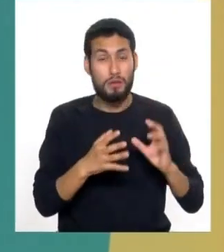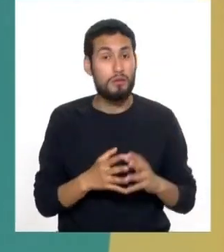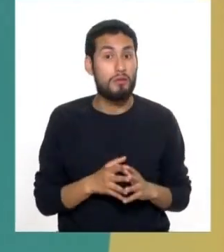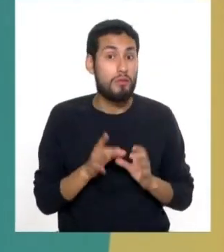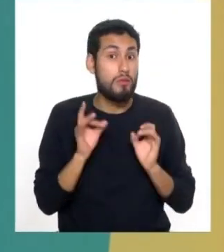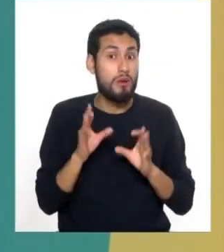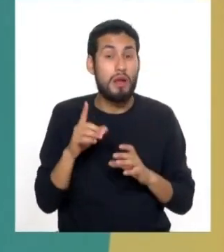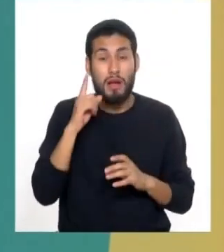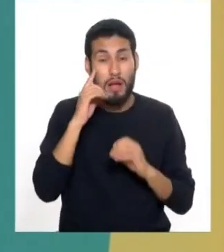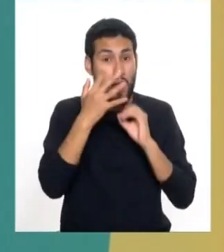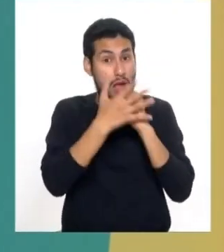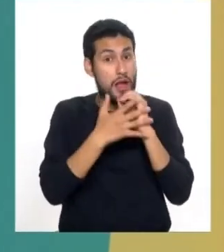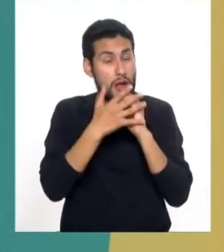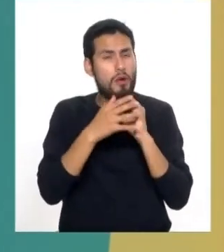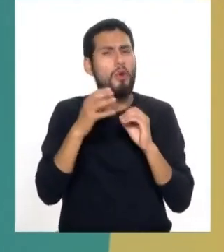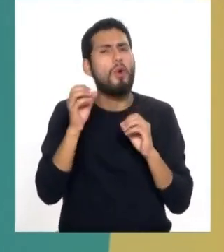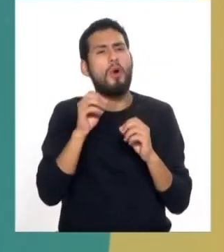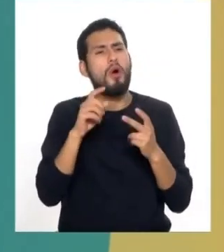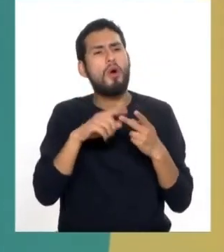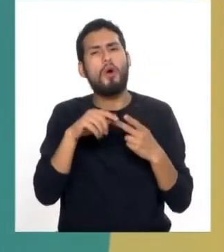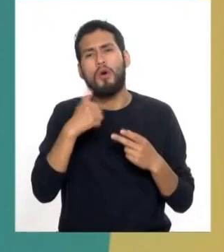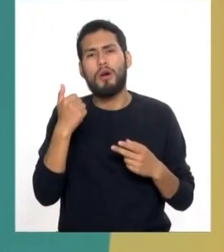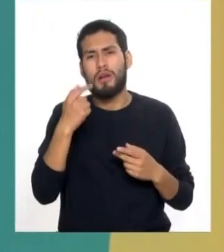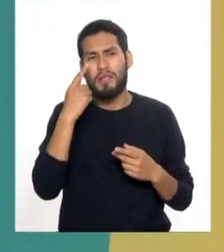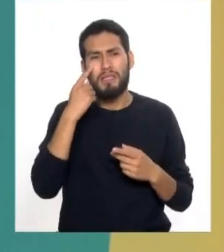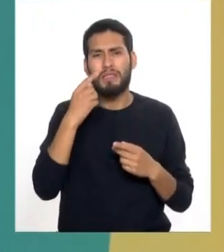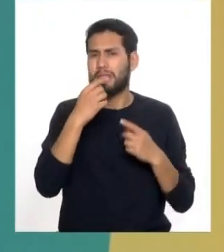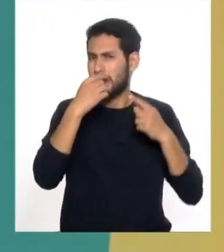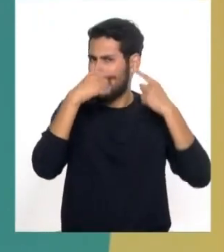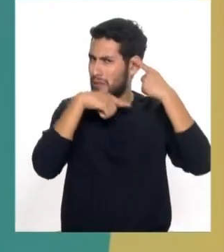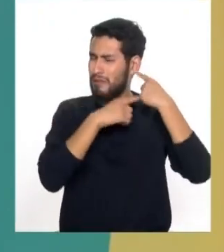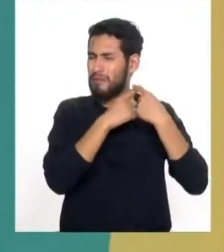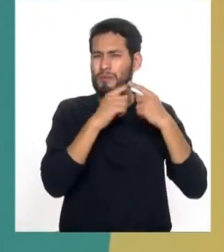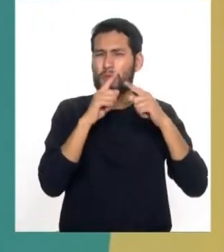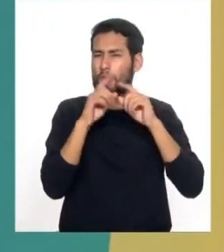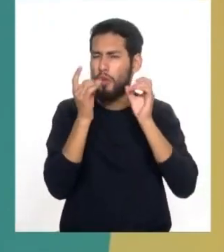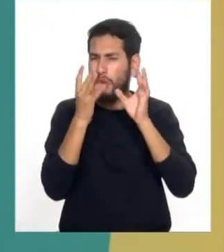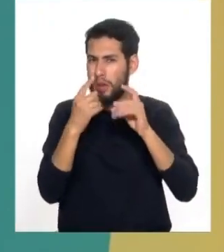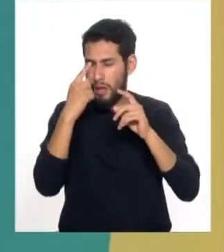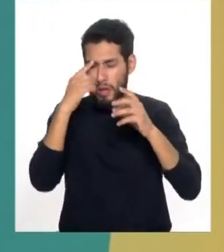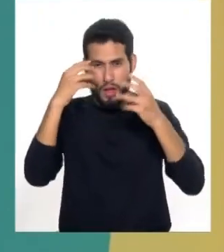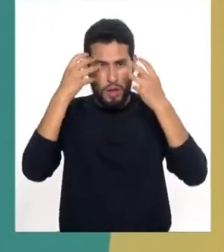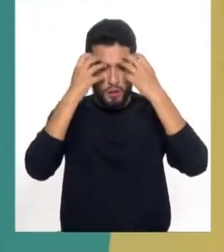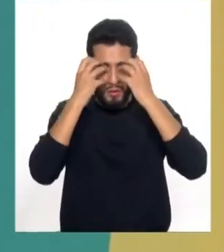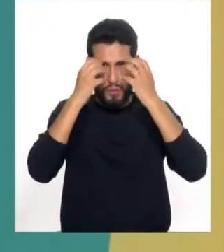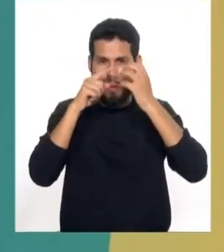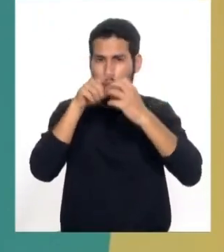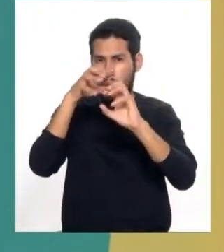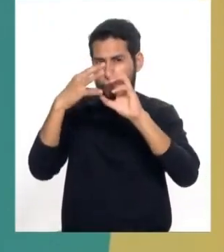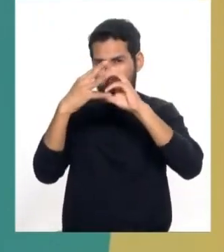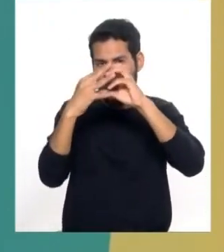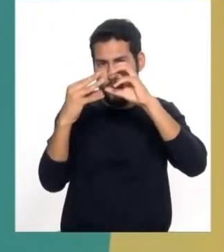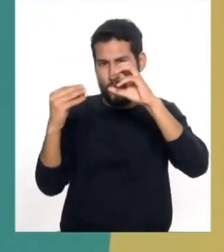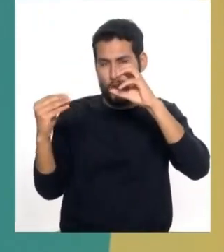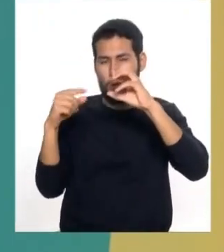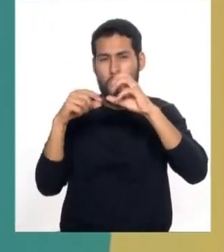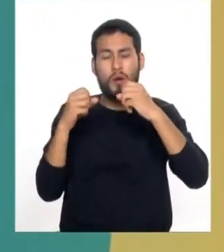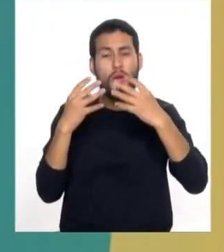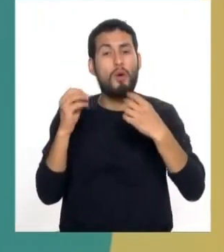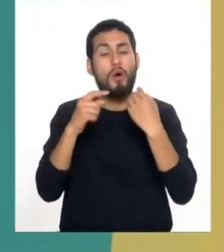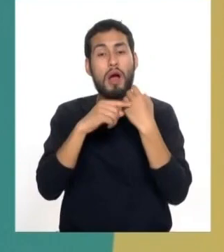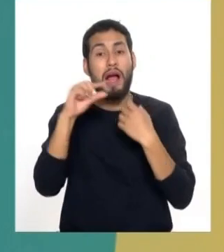uno de ellos la catarata, pero puede haber también una diálisis sonular, etcétera, otras cosas que pueden inclusive a llevarle a un glaucoma